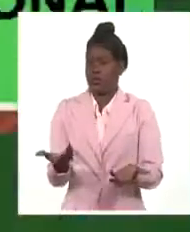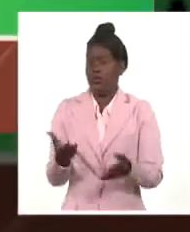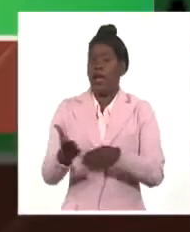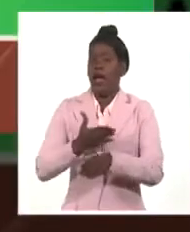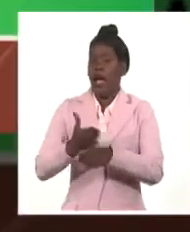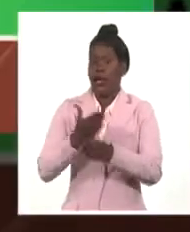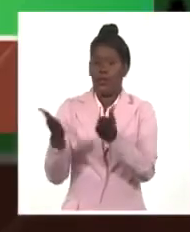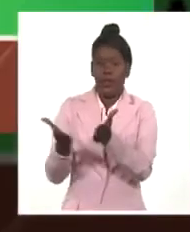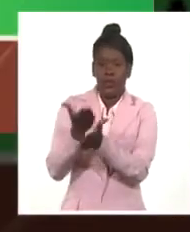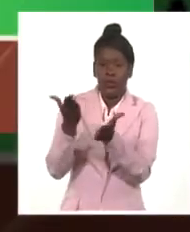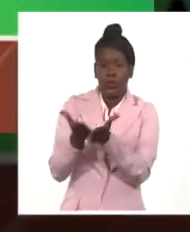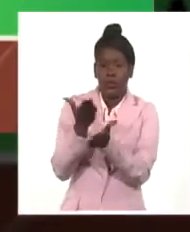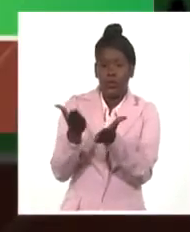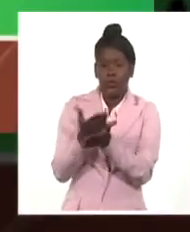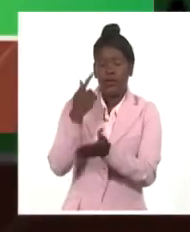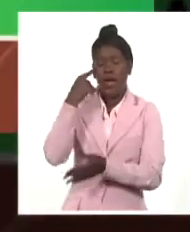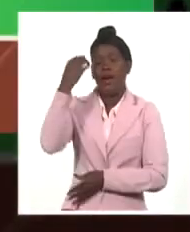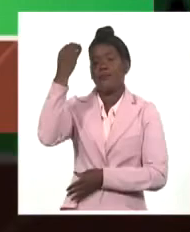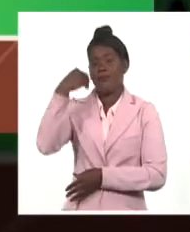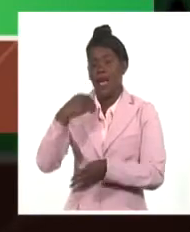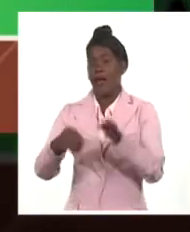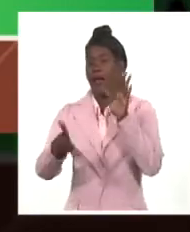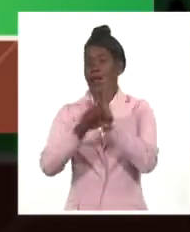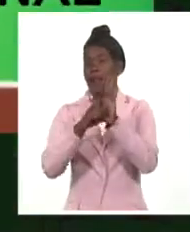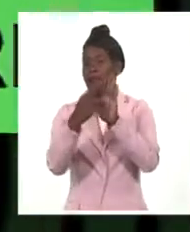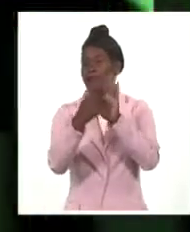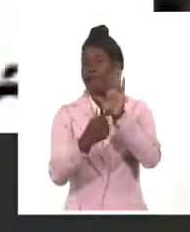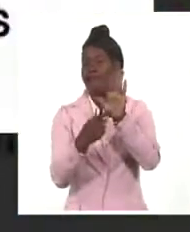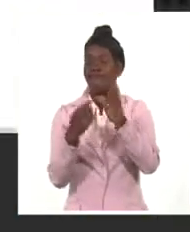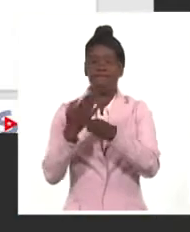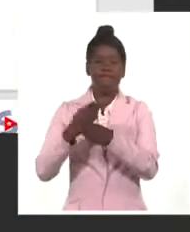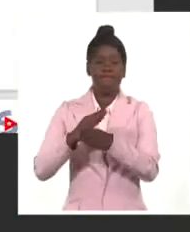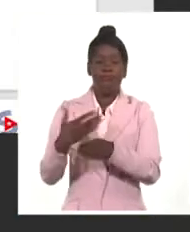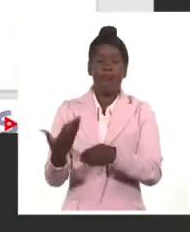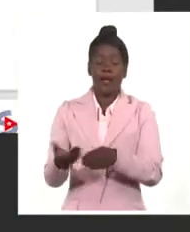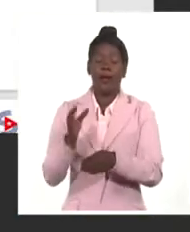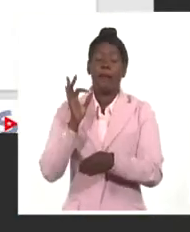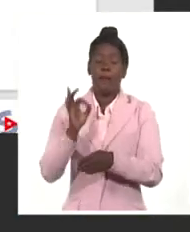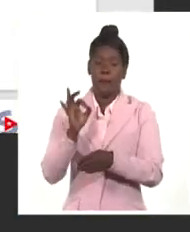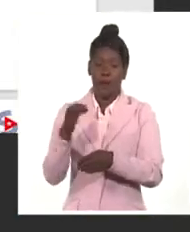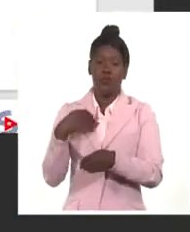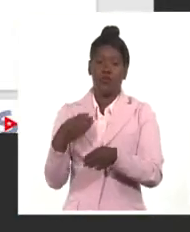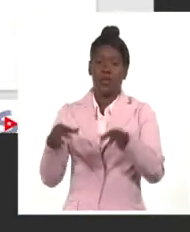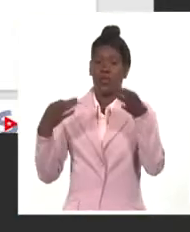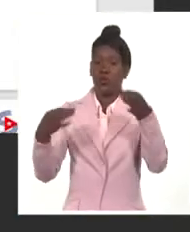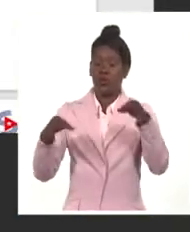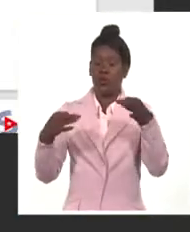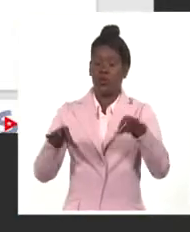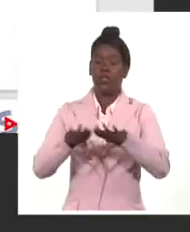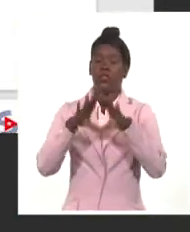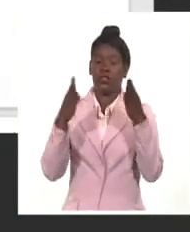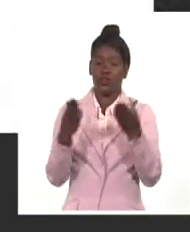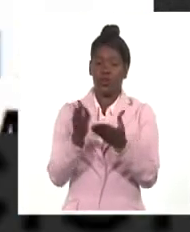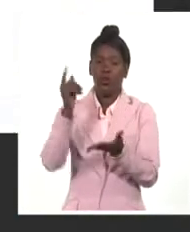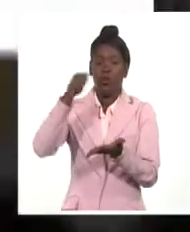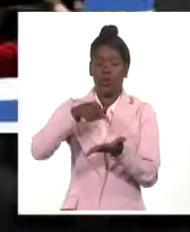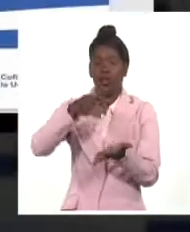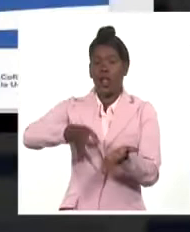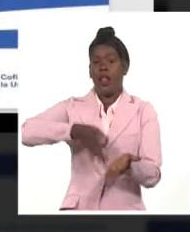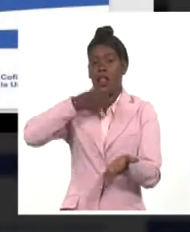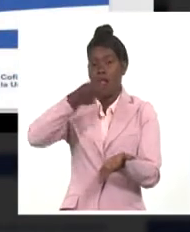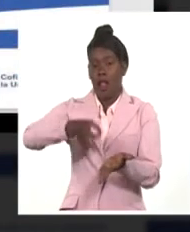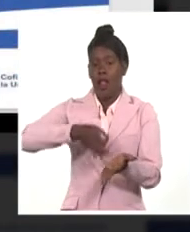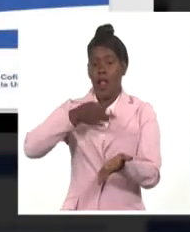La futura ley de soberanía alimentaria y seguridad alimentaria y nutricional, que próximamente aprobará el